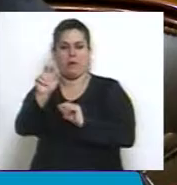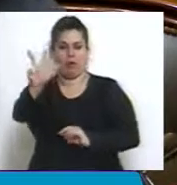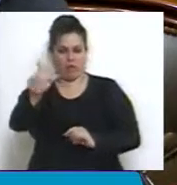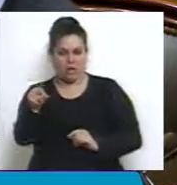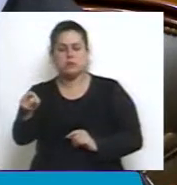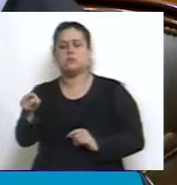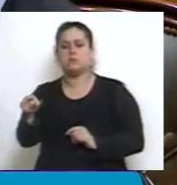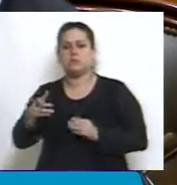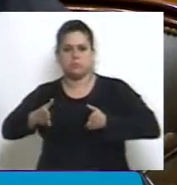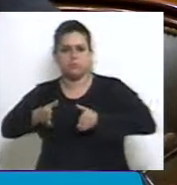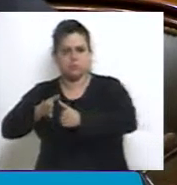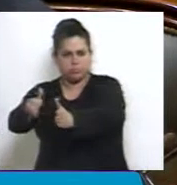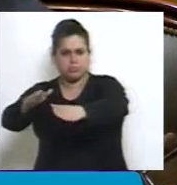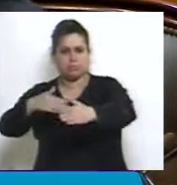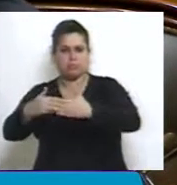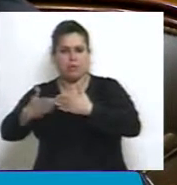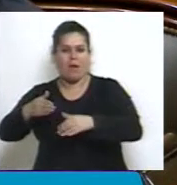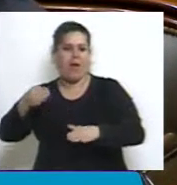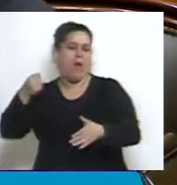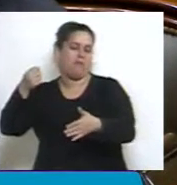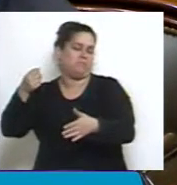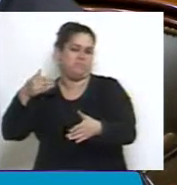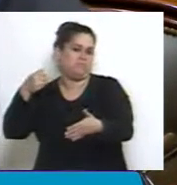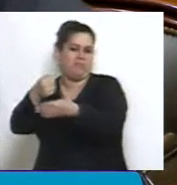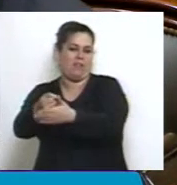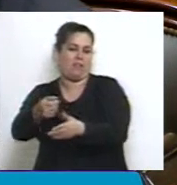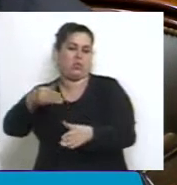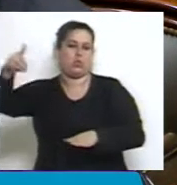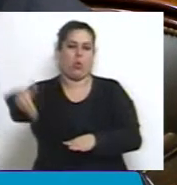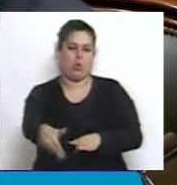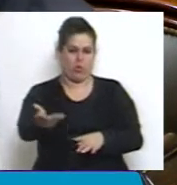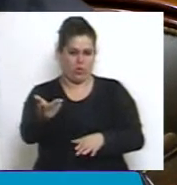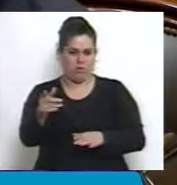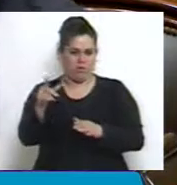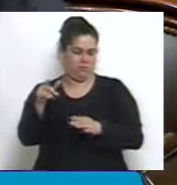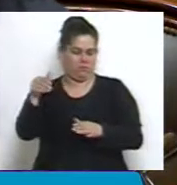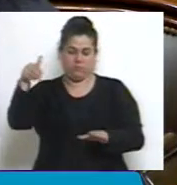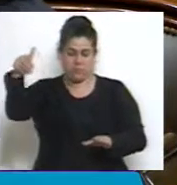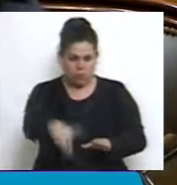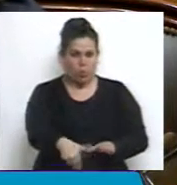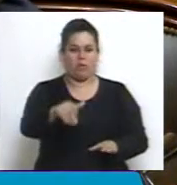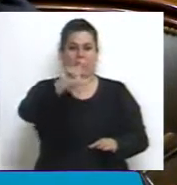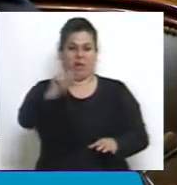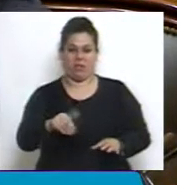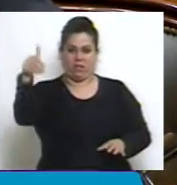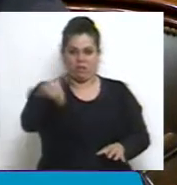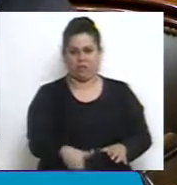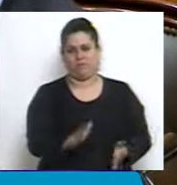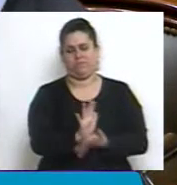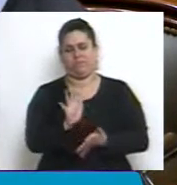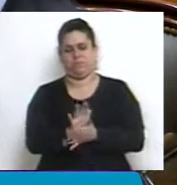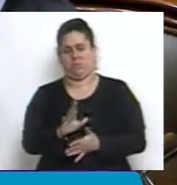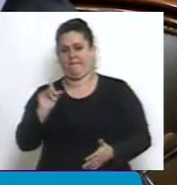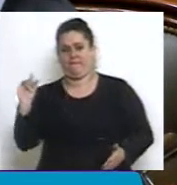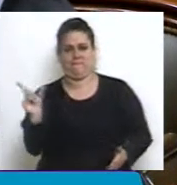que llega hasta el sur de nuestro país, mire, es bochornoso, o sea,